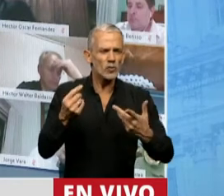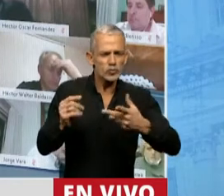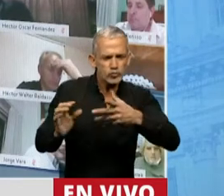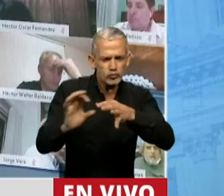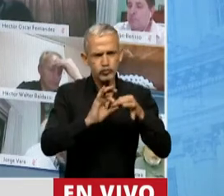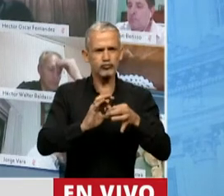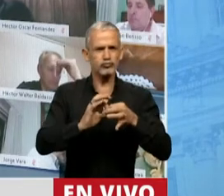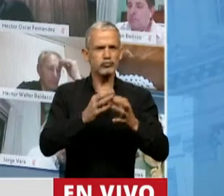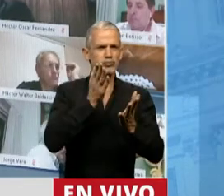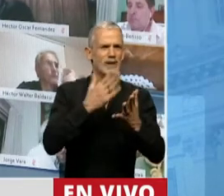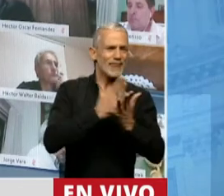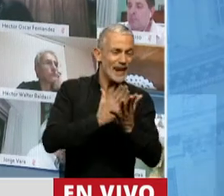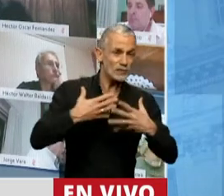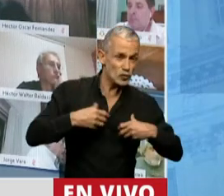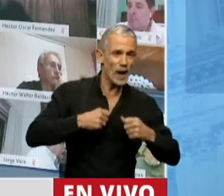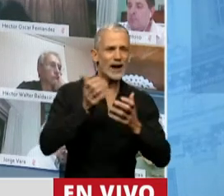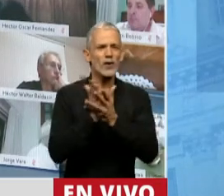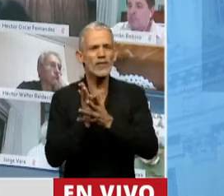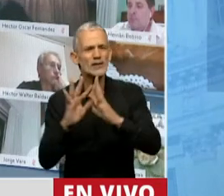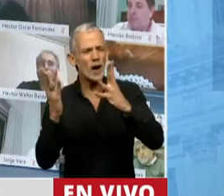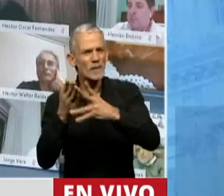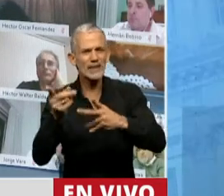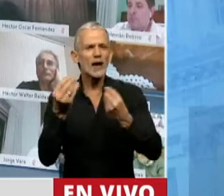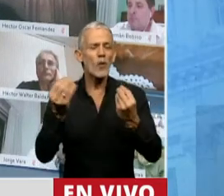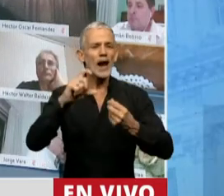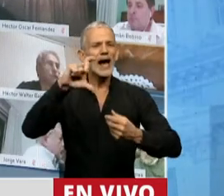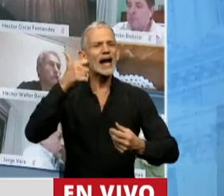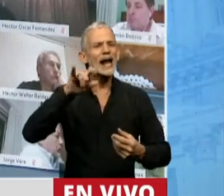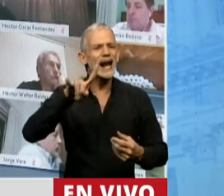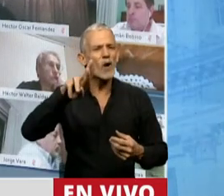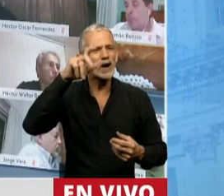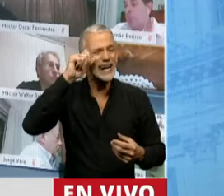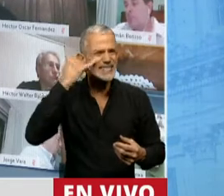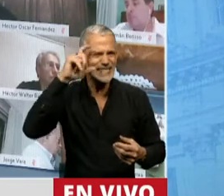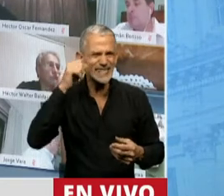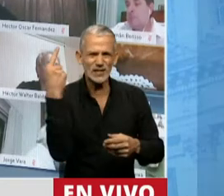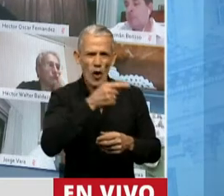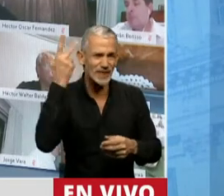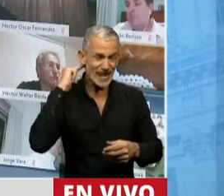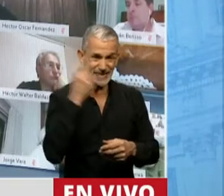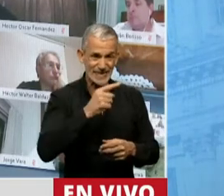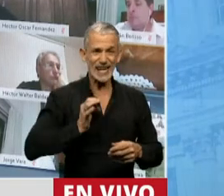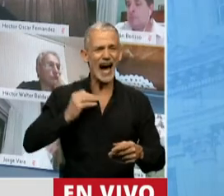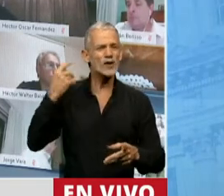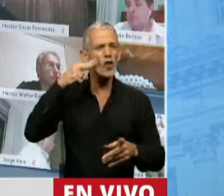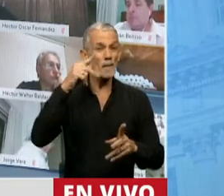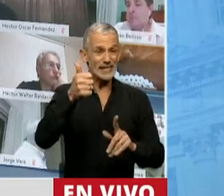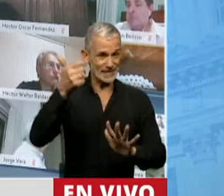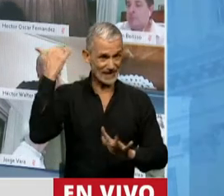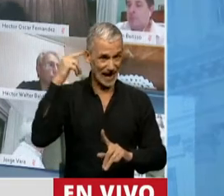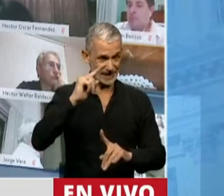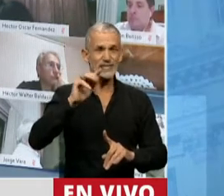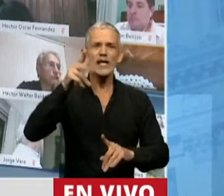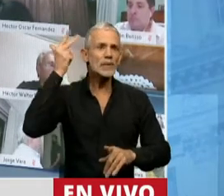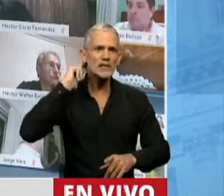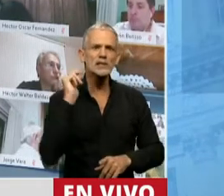los derechos humanos y el derecho ambiental, que es el caso Clau Reyes versus Chile, del año 2006. Allí, también